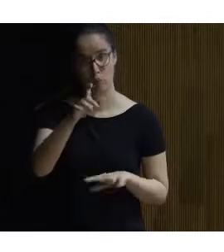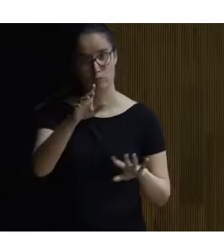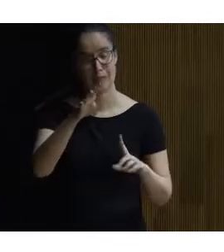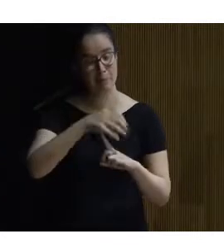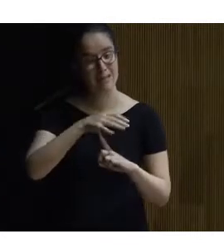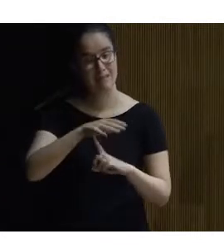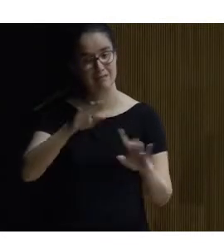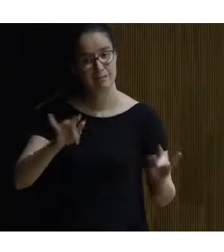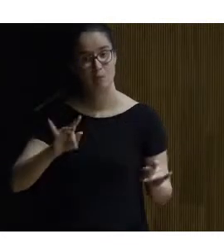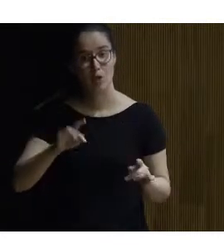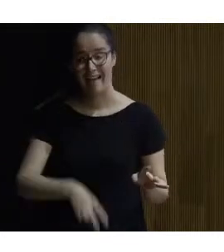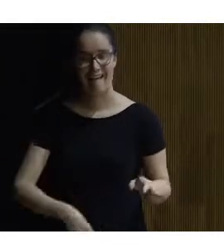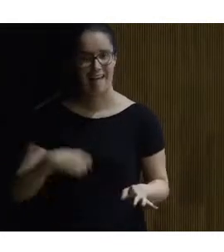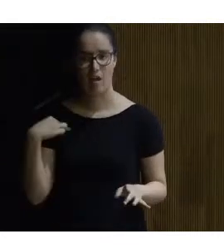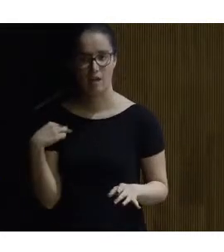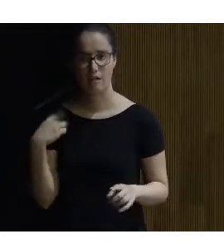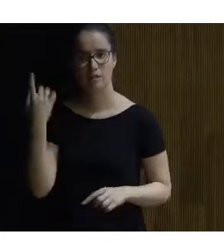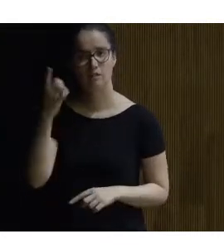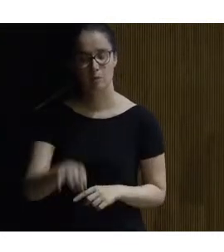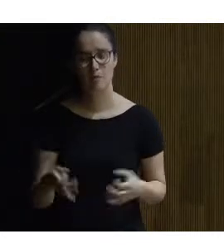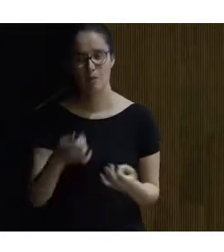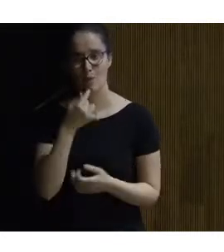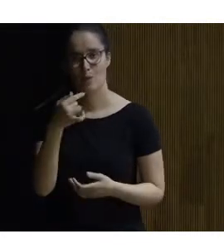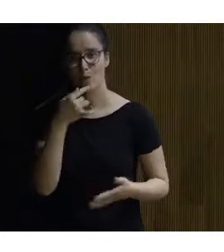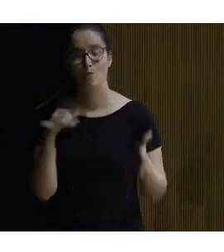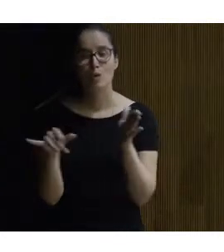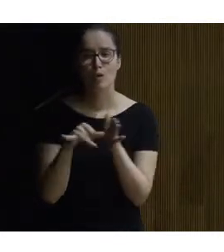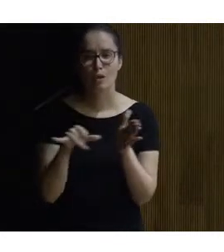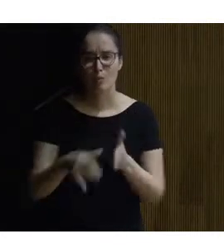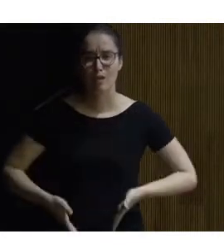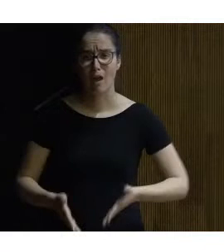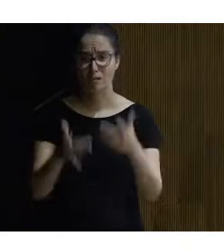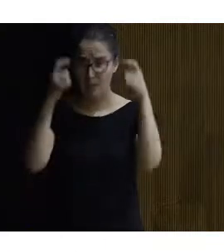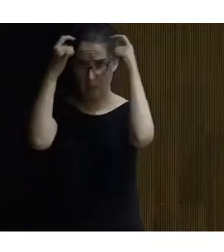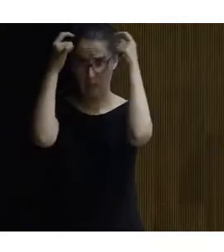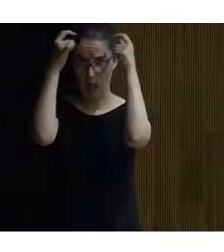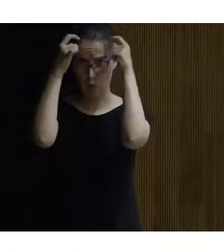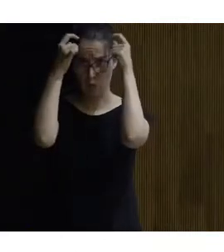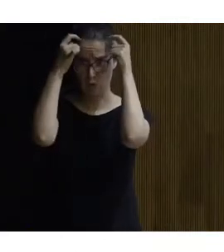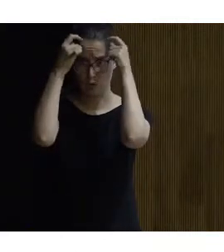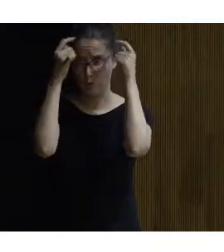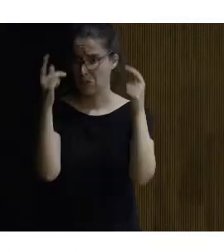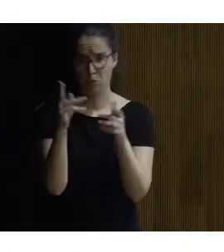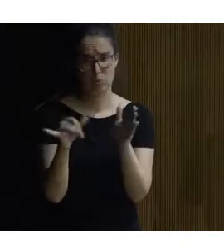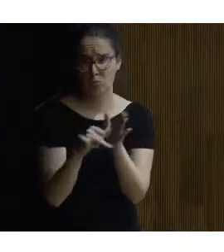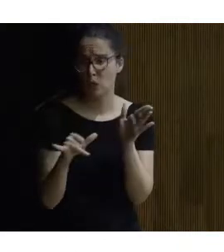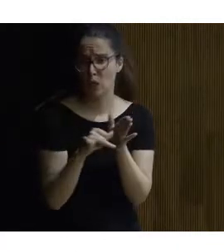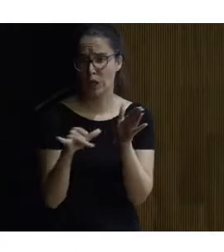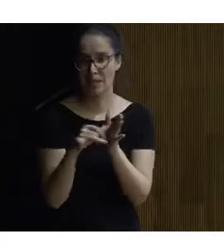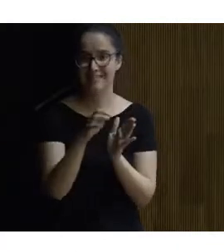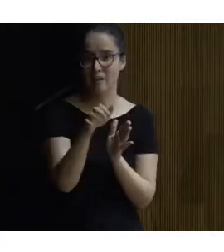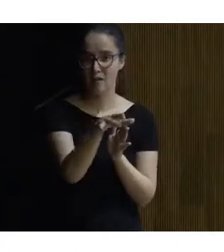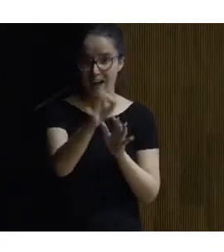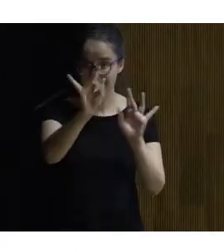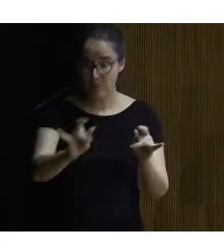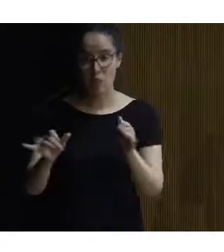el parque sino en general también hay que decir que estamos muy cerca de la senda del oso estamos a unos kilómetros de estamos en Teberga pero la